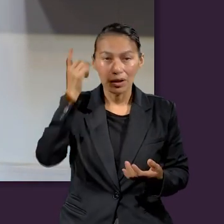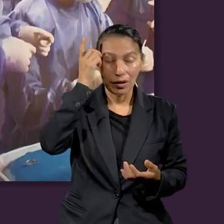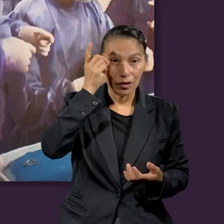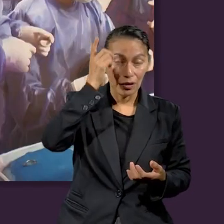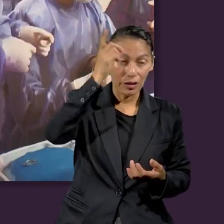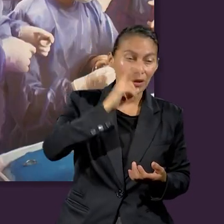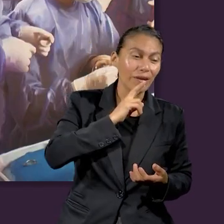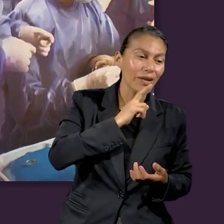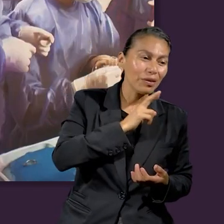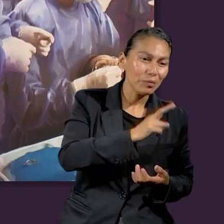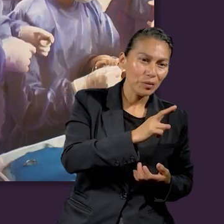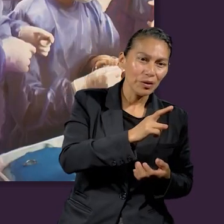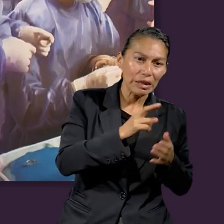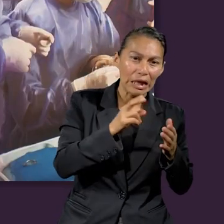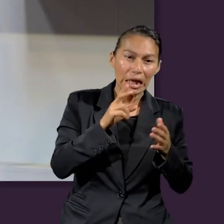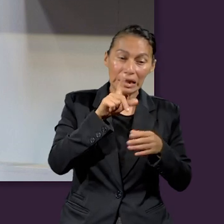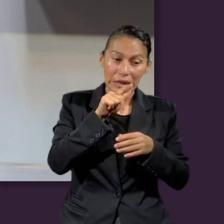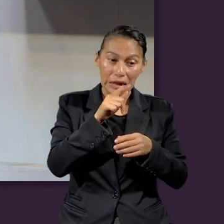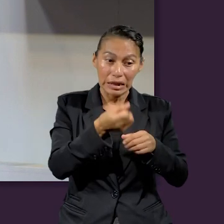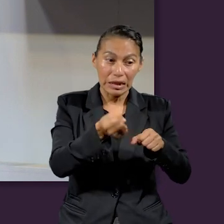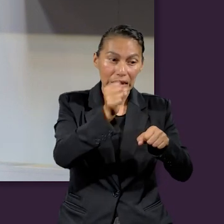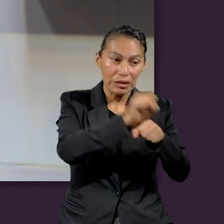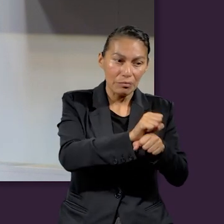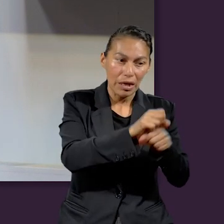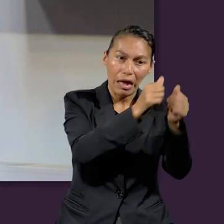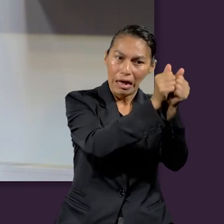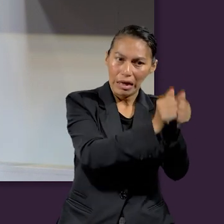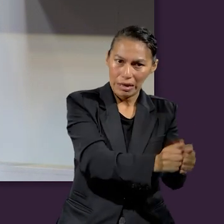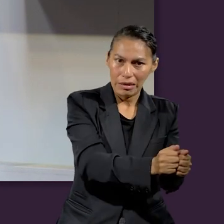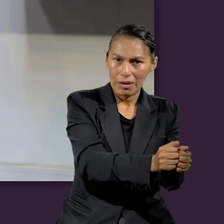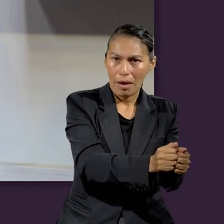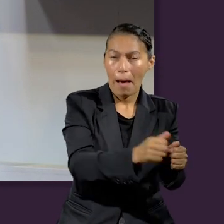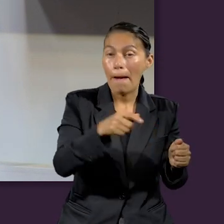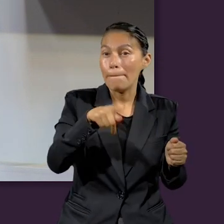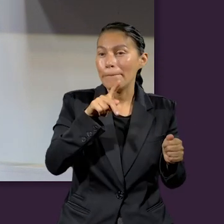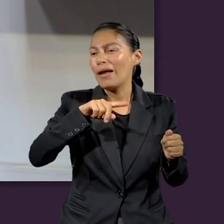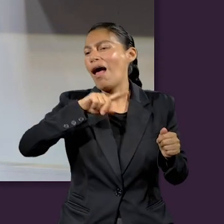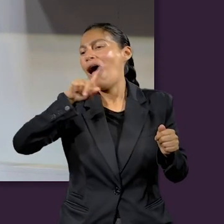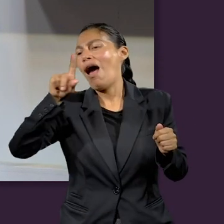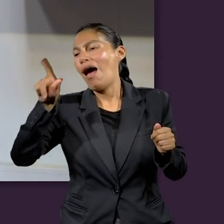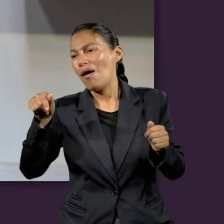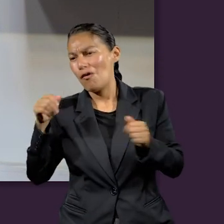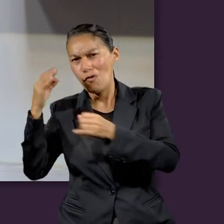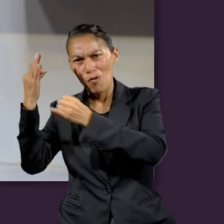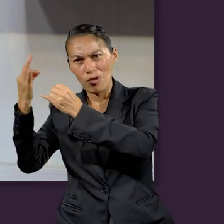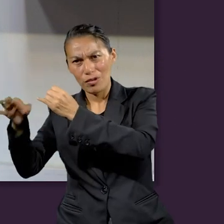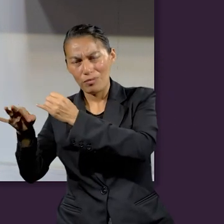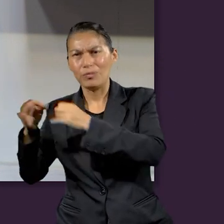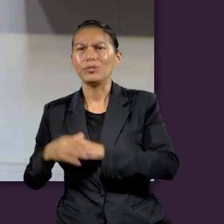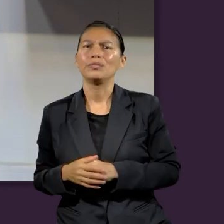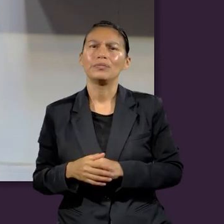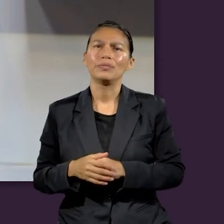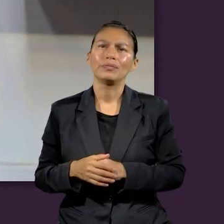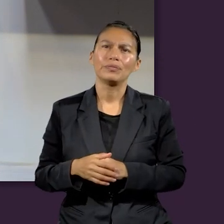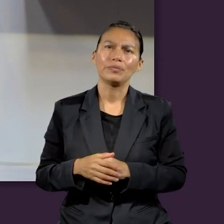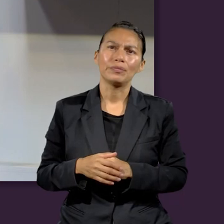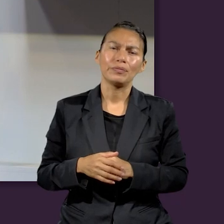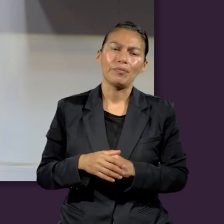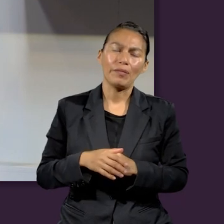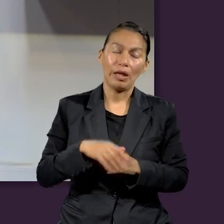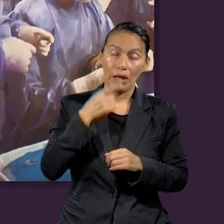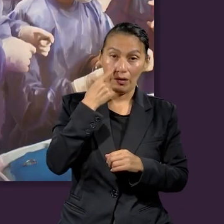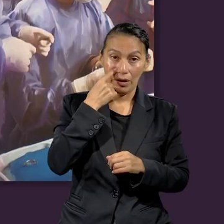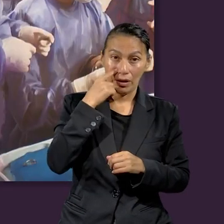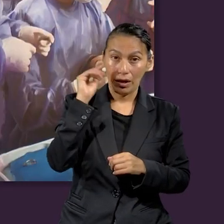tiene que ver con esta fracción de las setenta semanas. Y también pone un énfasis muy importante en el